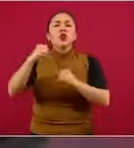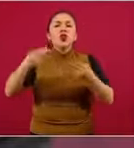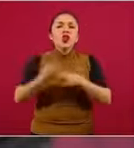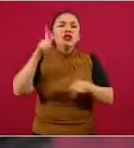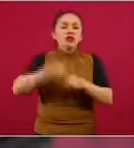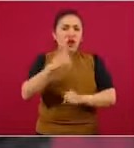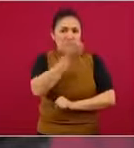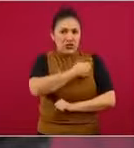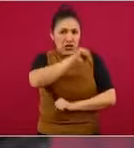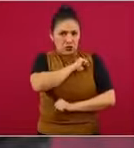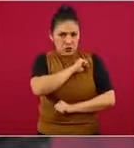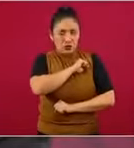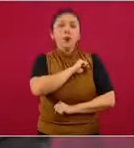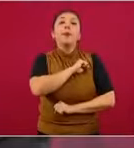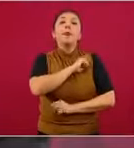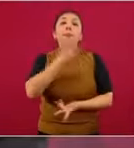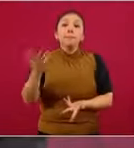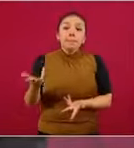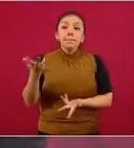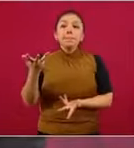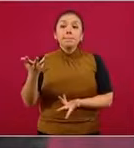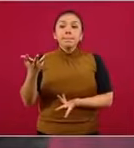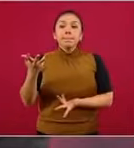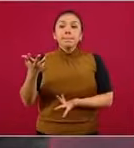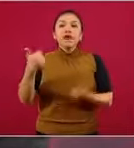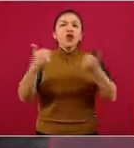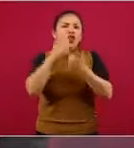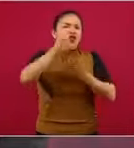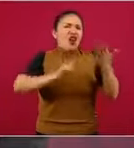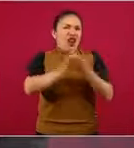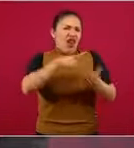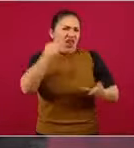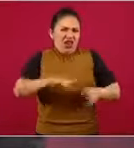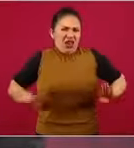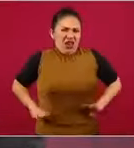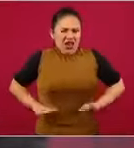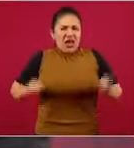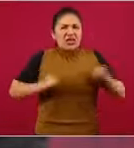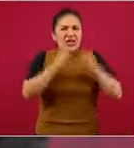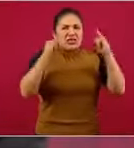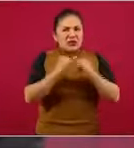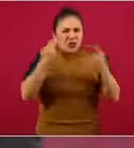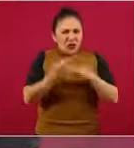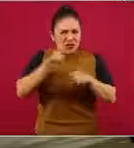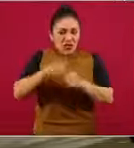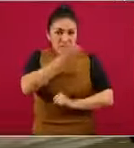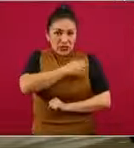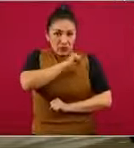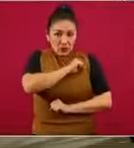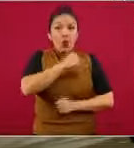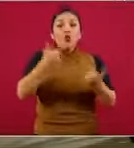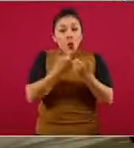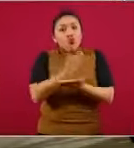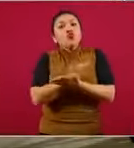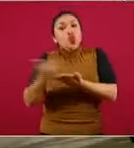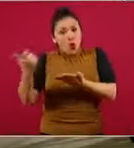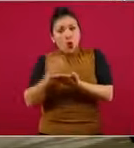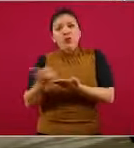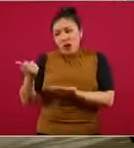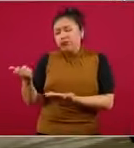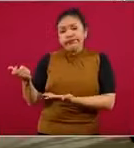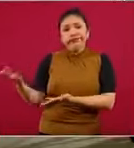y su ley respectiva, la Ley de los Institutos Nacionales de Salud, y se cobraban cuotas de recuperación.